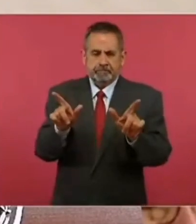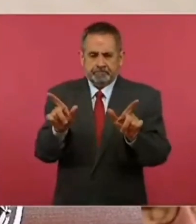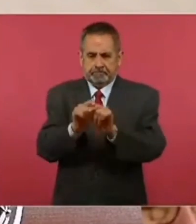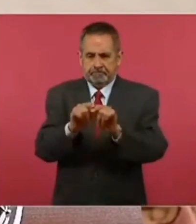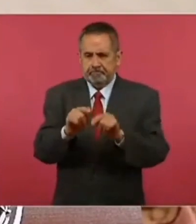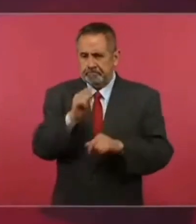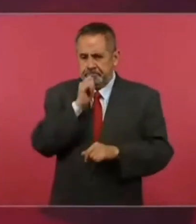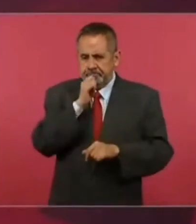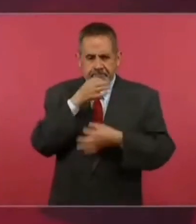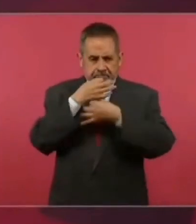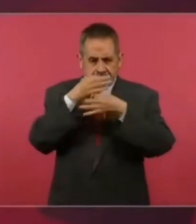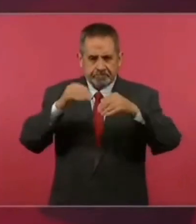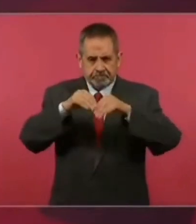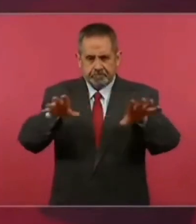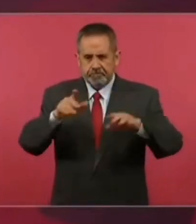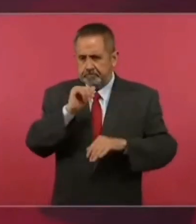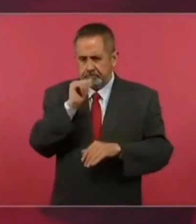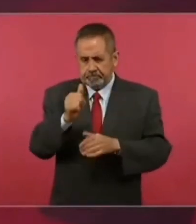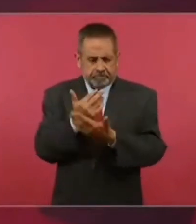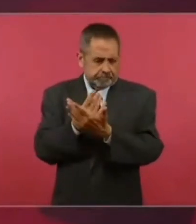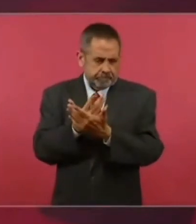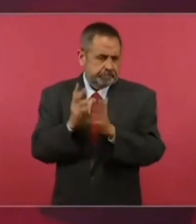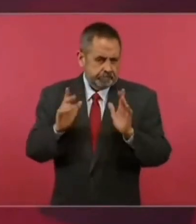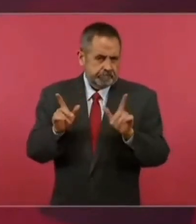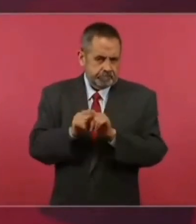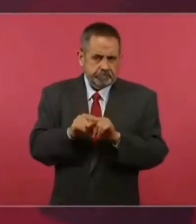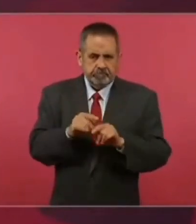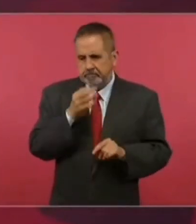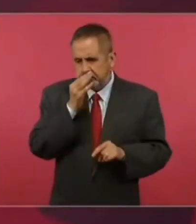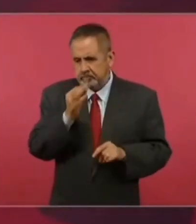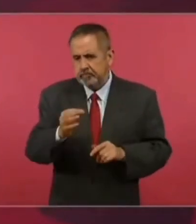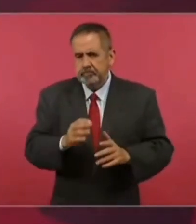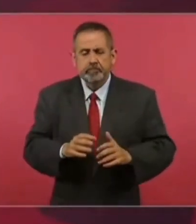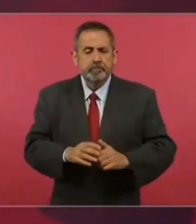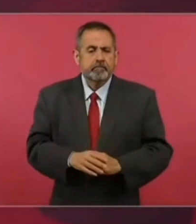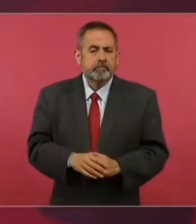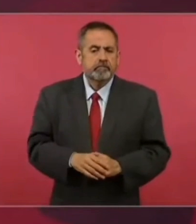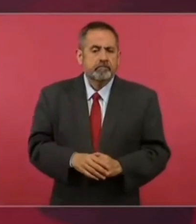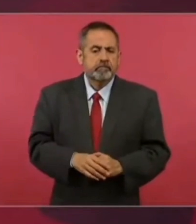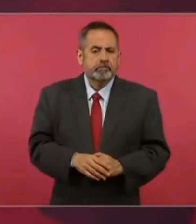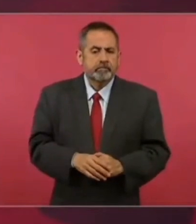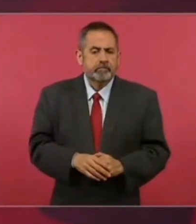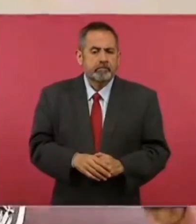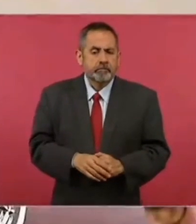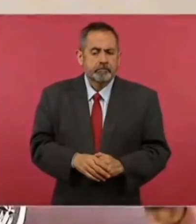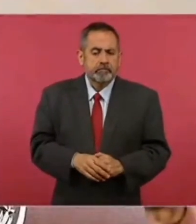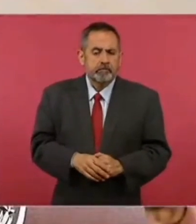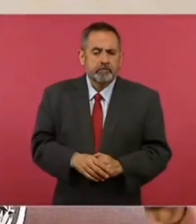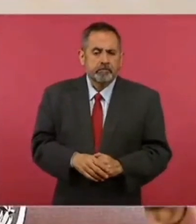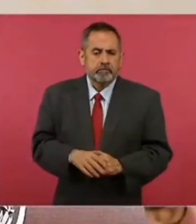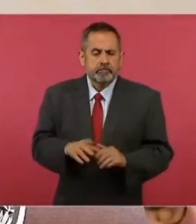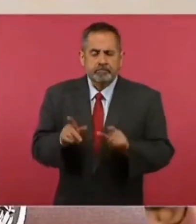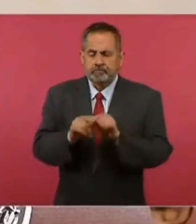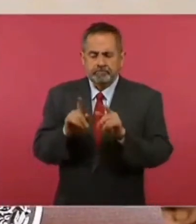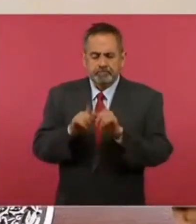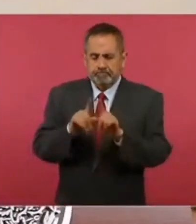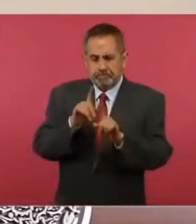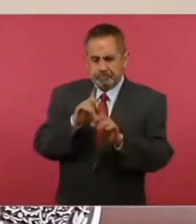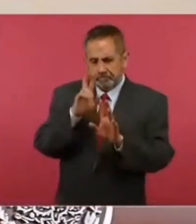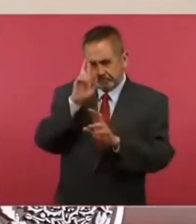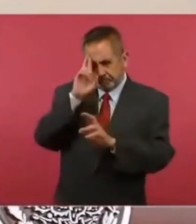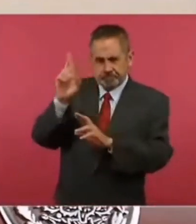dar a conocer por razones de